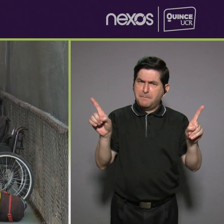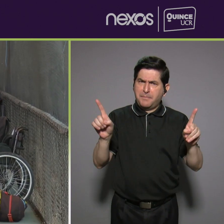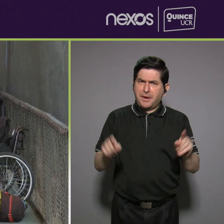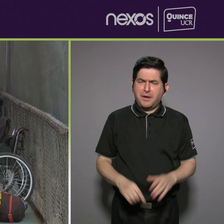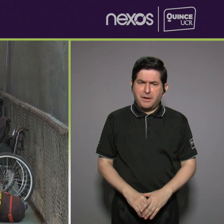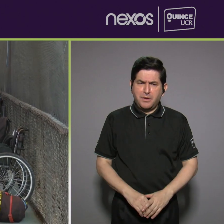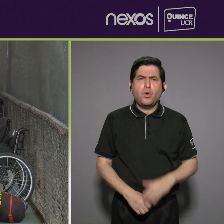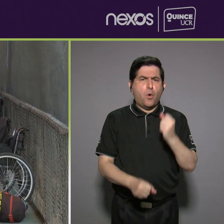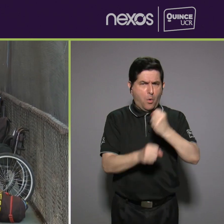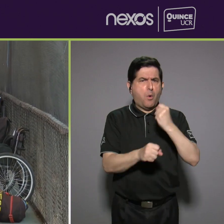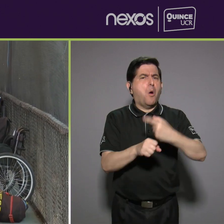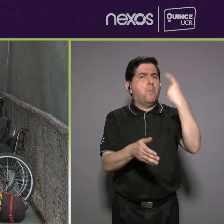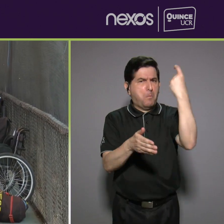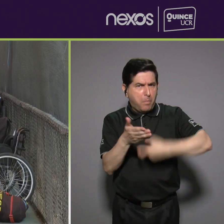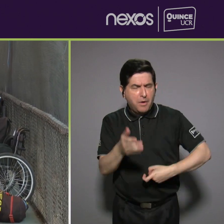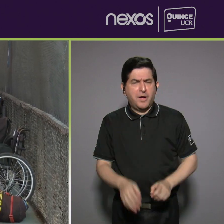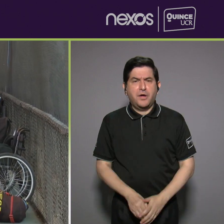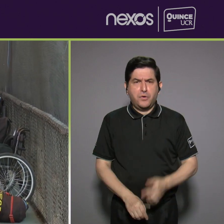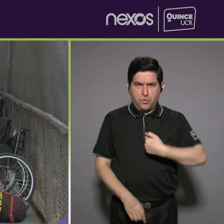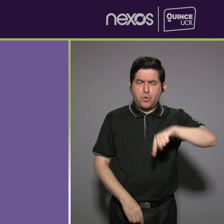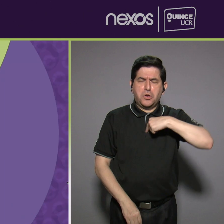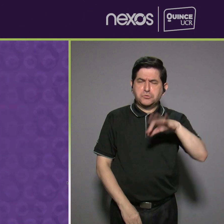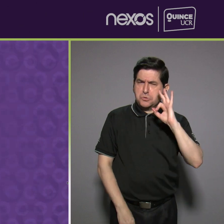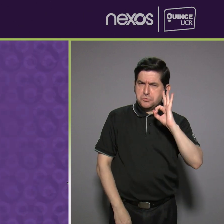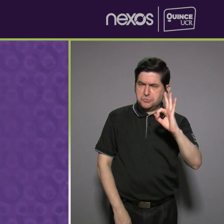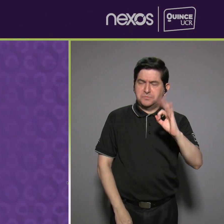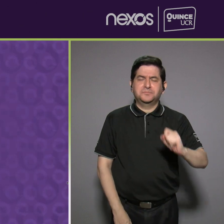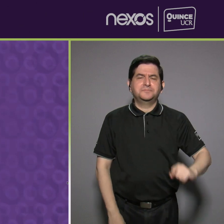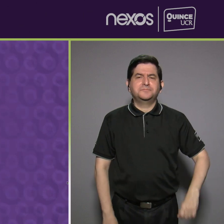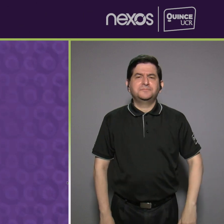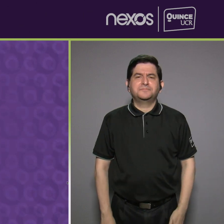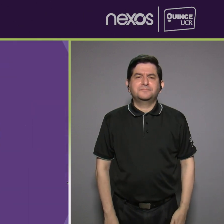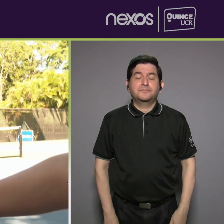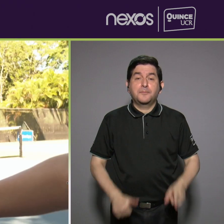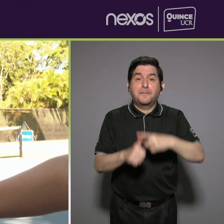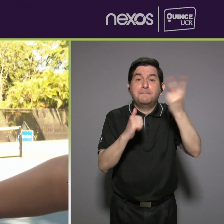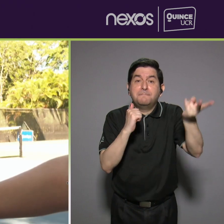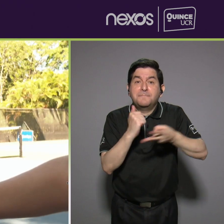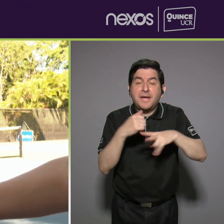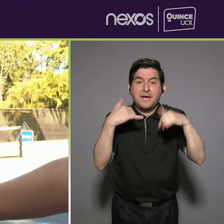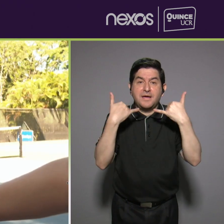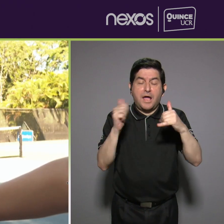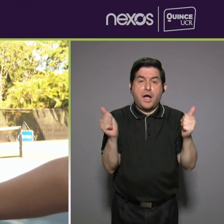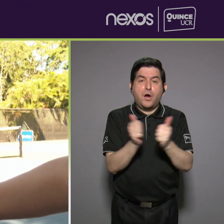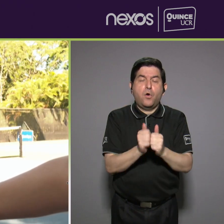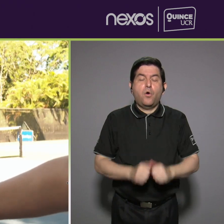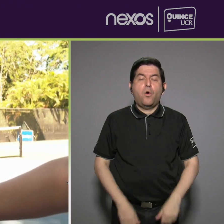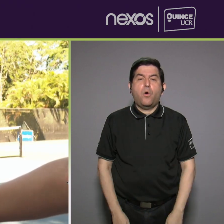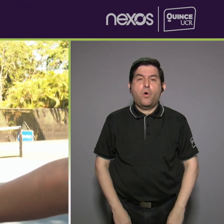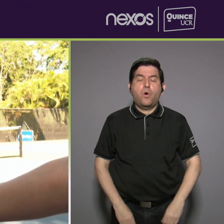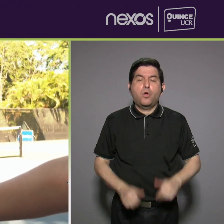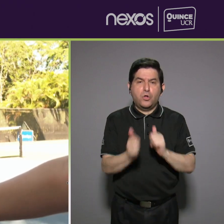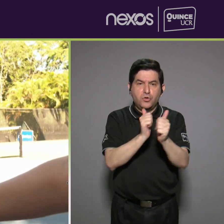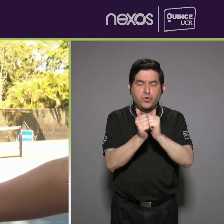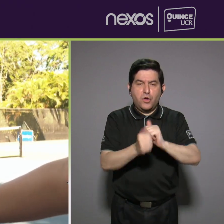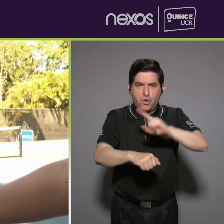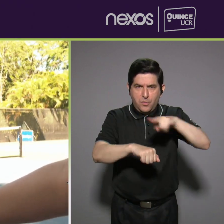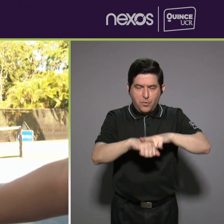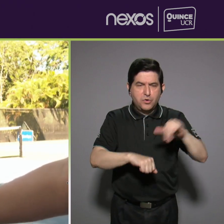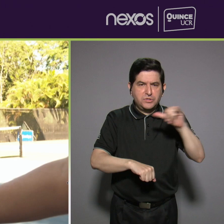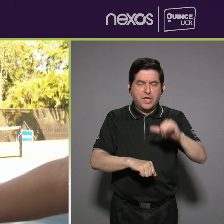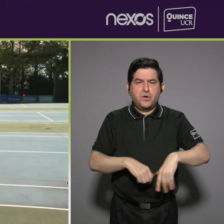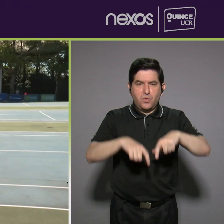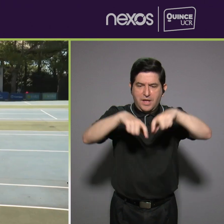nota que se ha hecho un gran esfuerzo y la verdad es que lo hemos pasado muy bien. Por primera vez jugamos con los convencionales en las mismas canchas, en los mismos